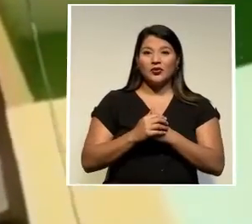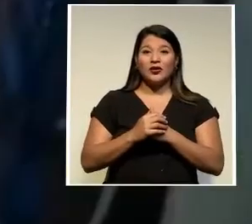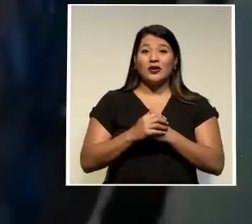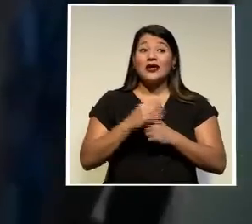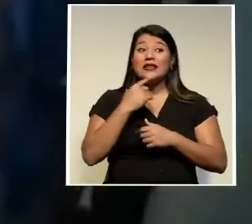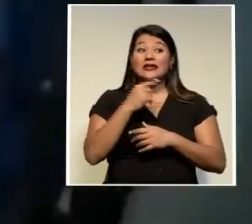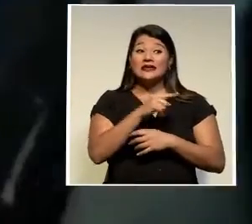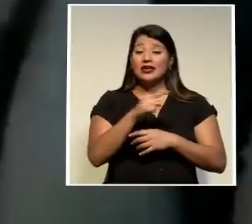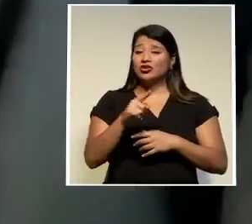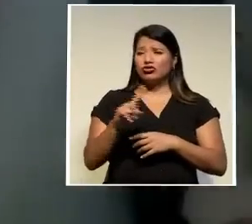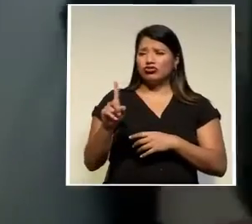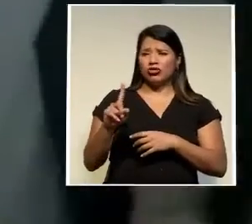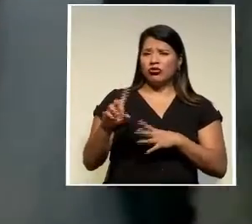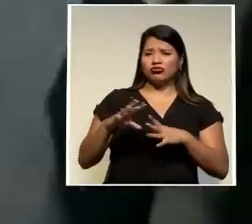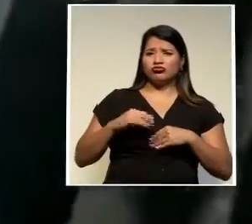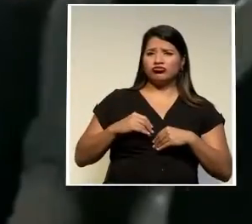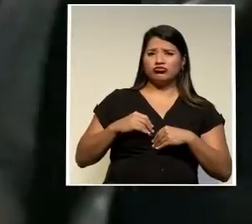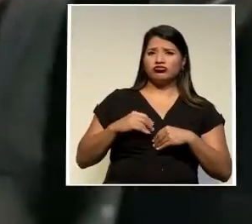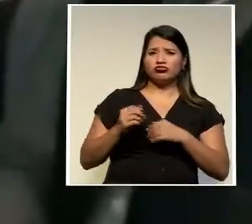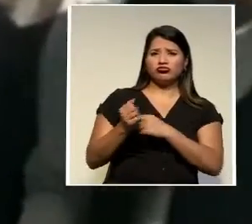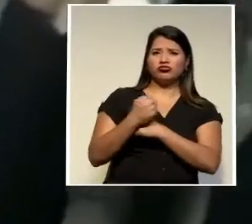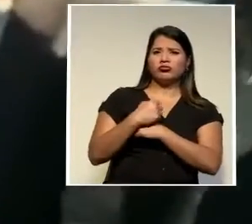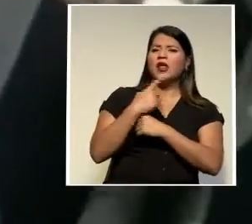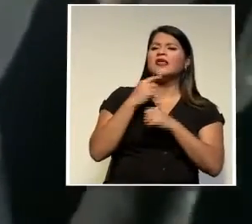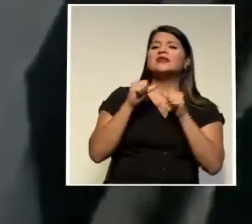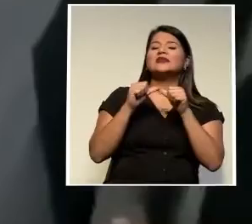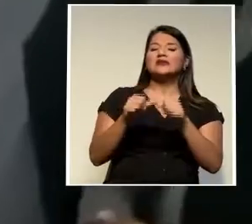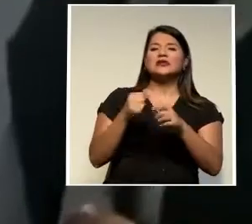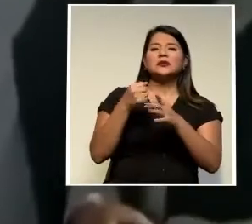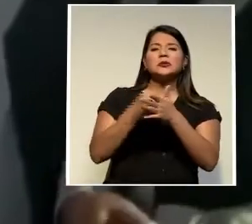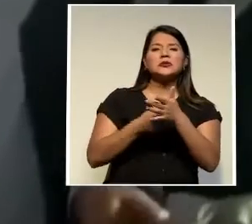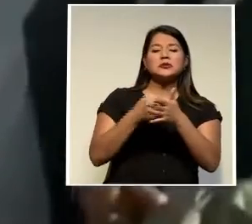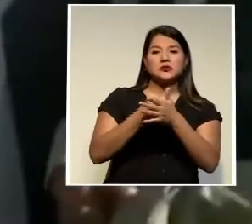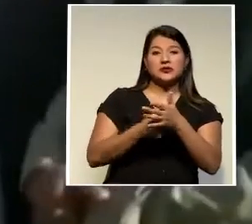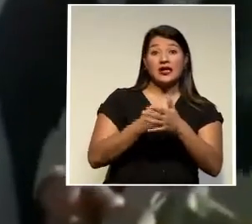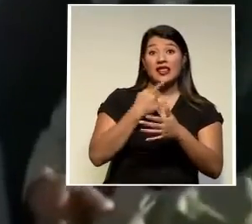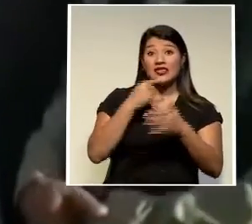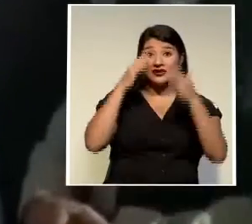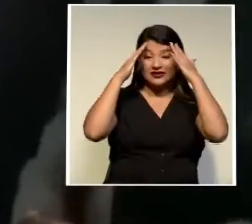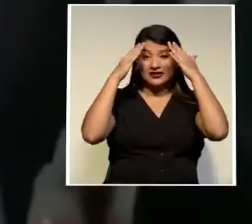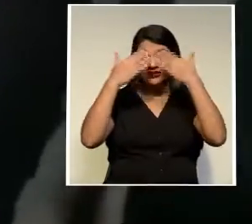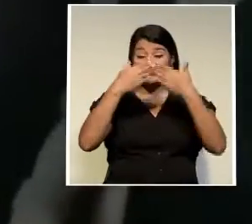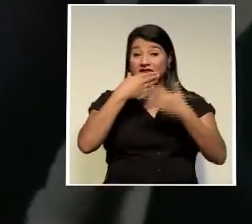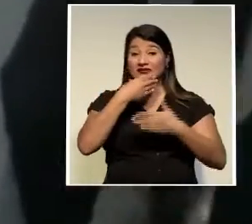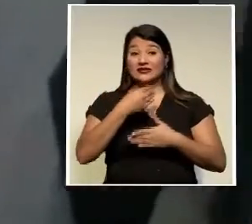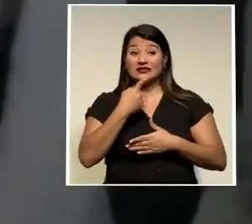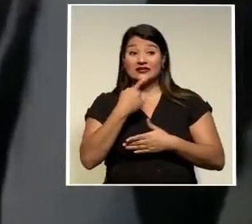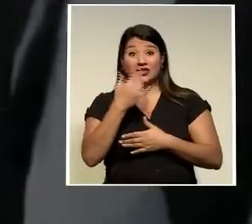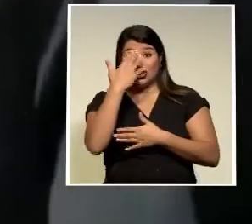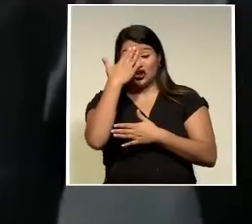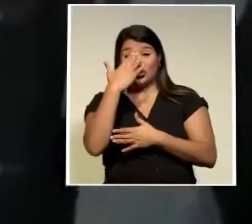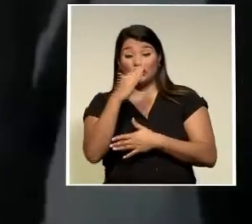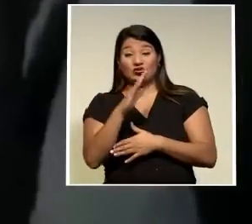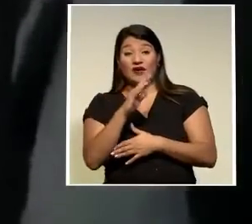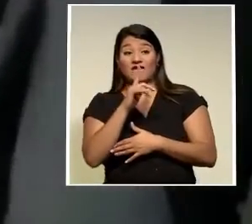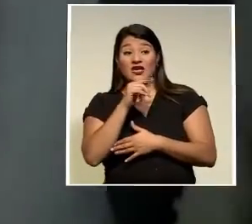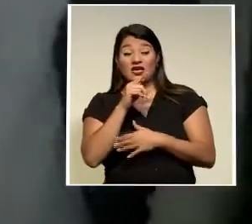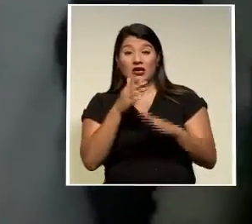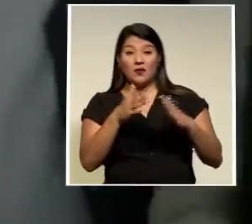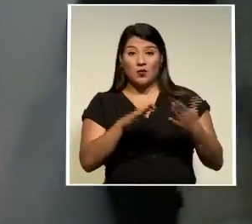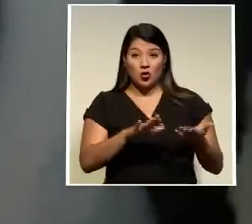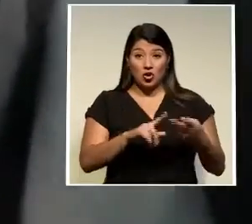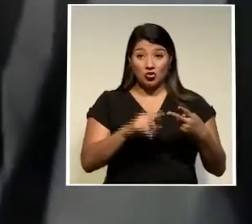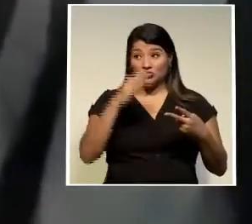su derrota y aseguran que siguen combatiendo. Los talibanes aseguran desconocer quiénes de los comandantes muyahidines murieron